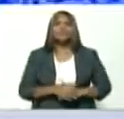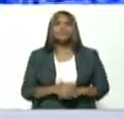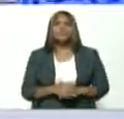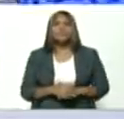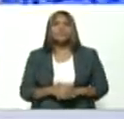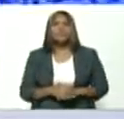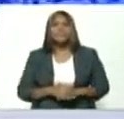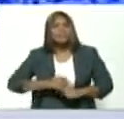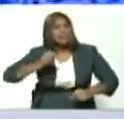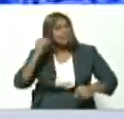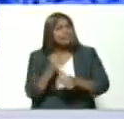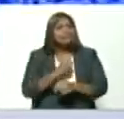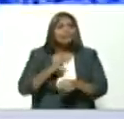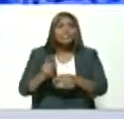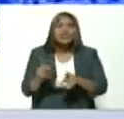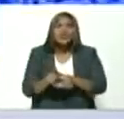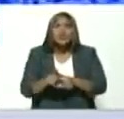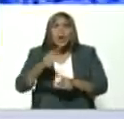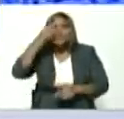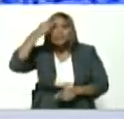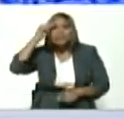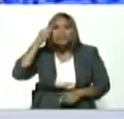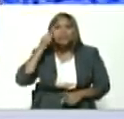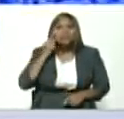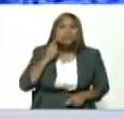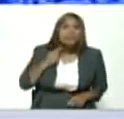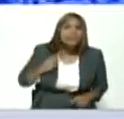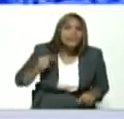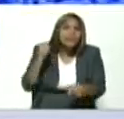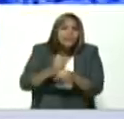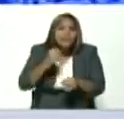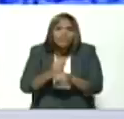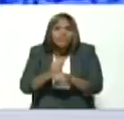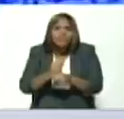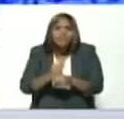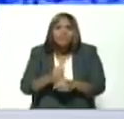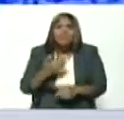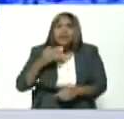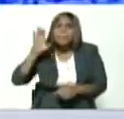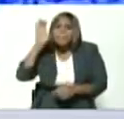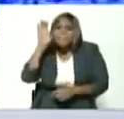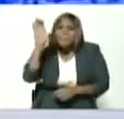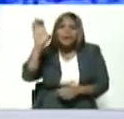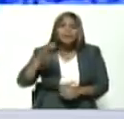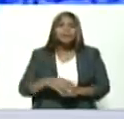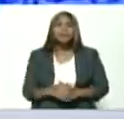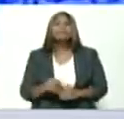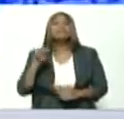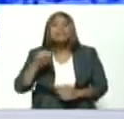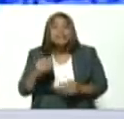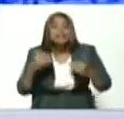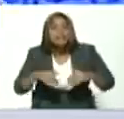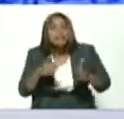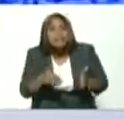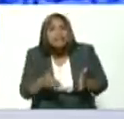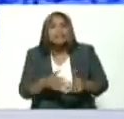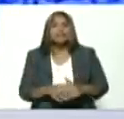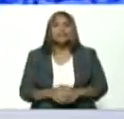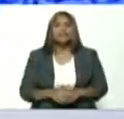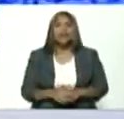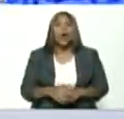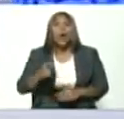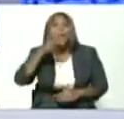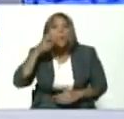sudando la franela como dicen sudando la camiseta por el país así es nuestro pueblo está